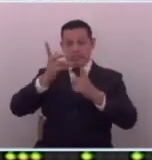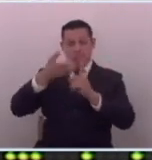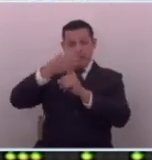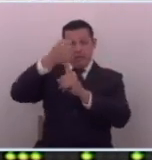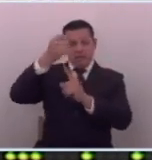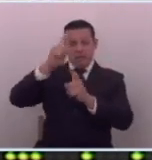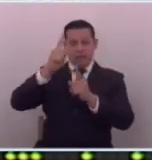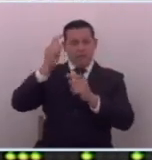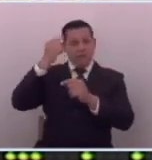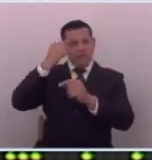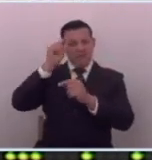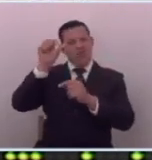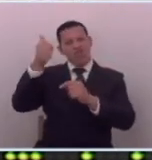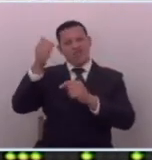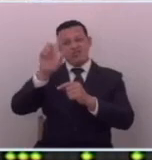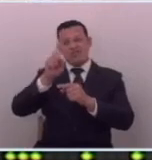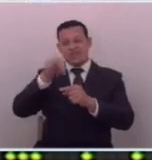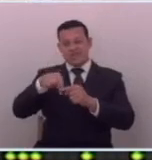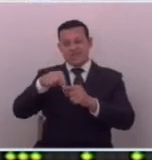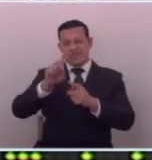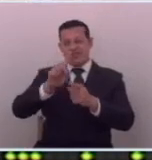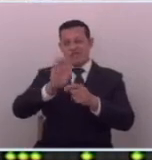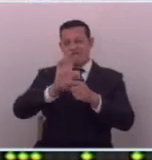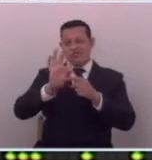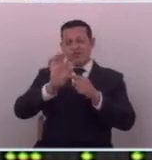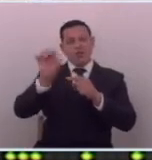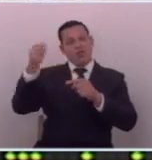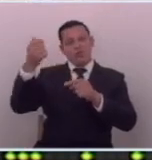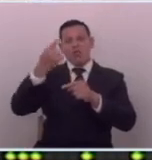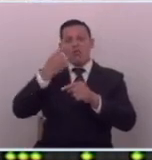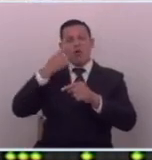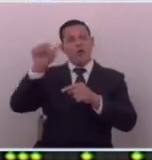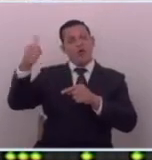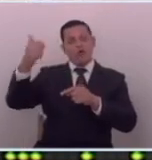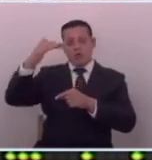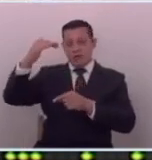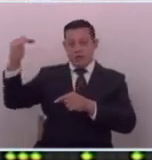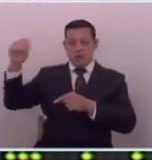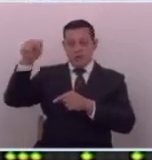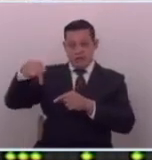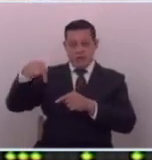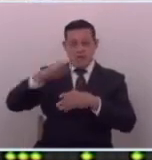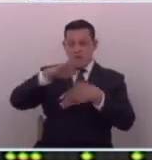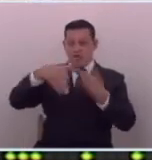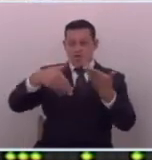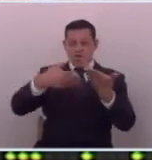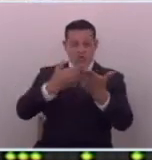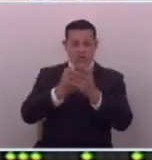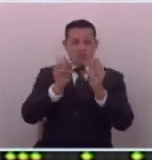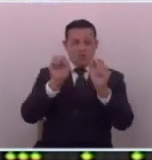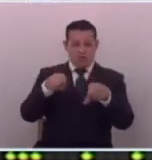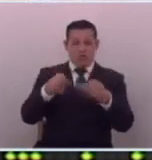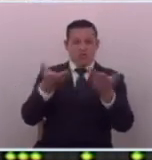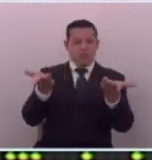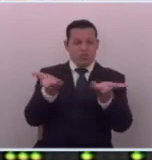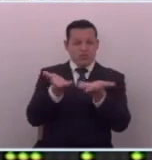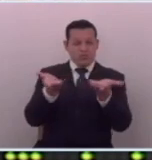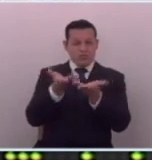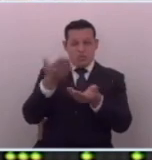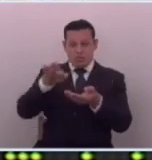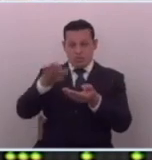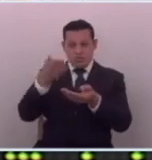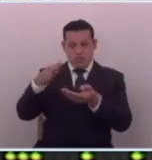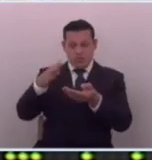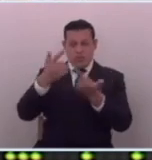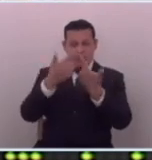negocio en consideración que aquí de verdad ya es insostenible porque aquí todos podemos hacer uso de esta libertad de expresión y